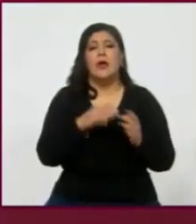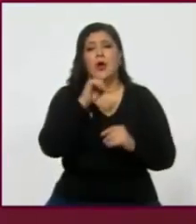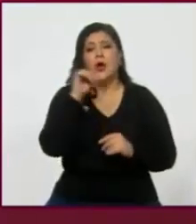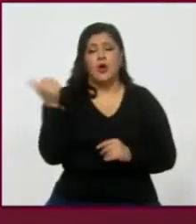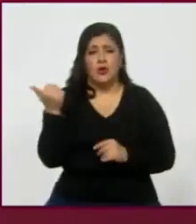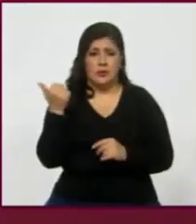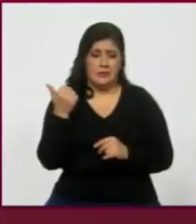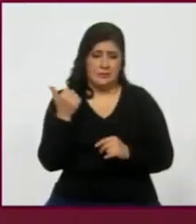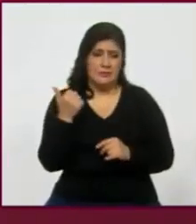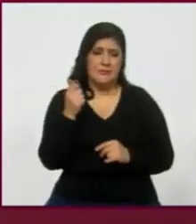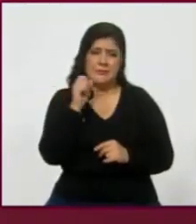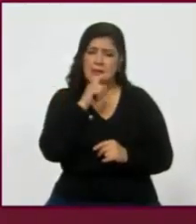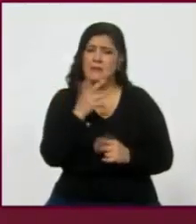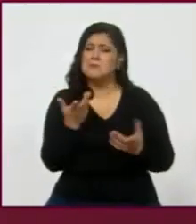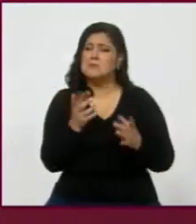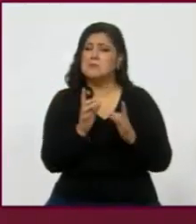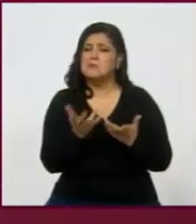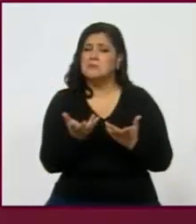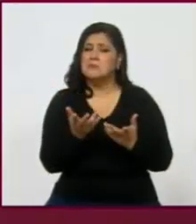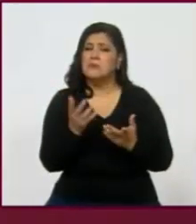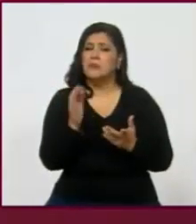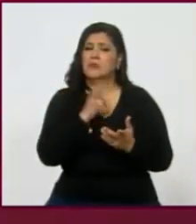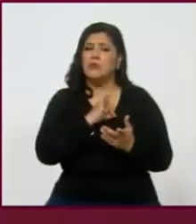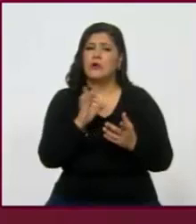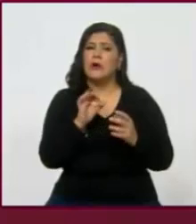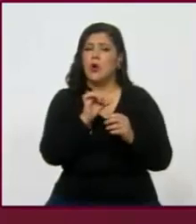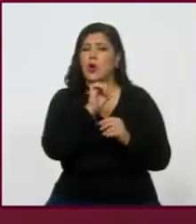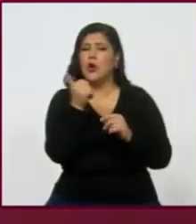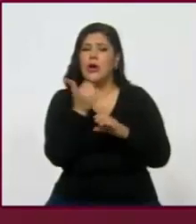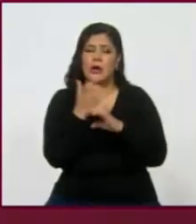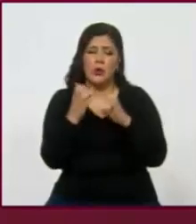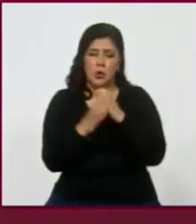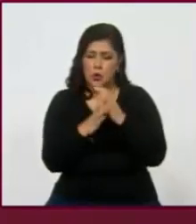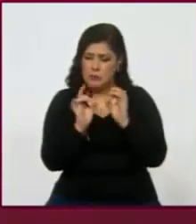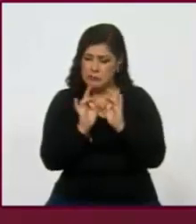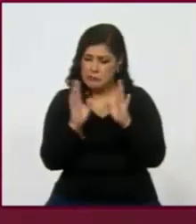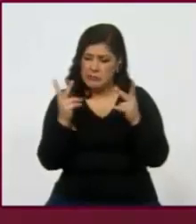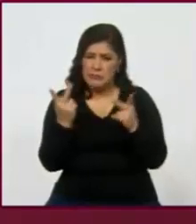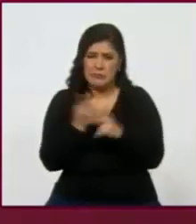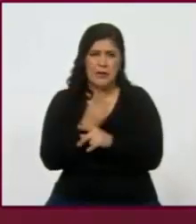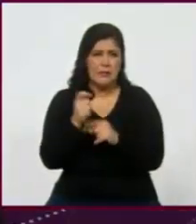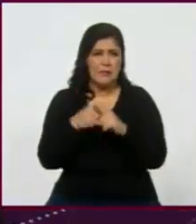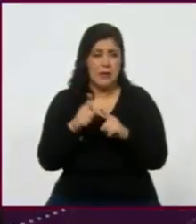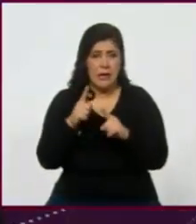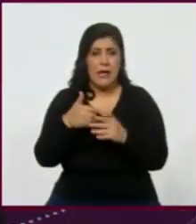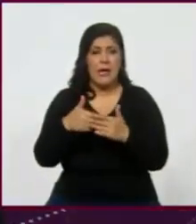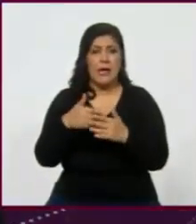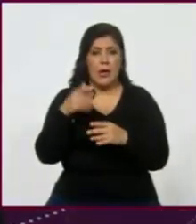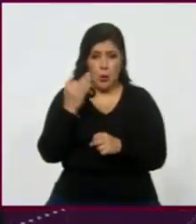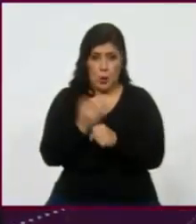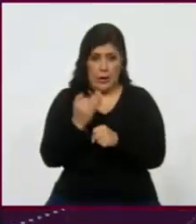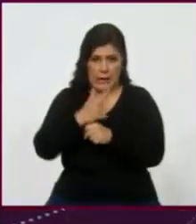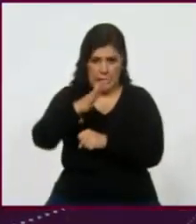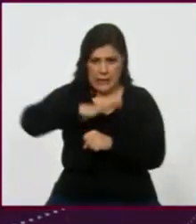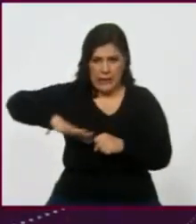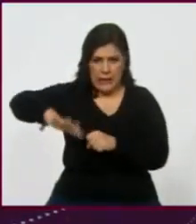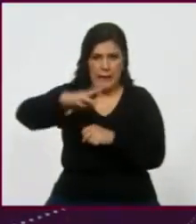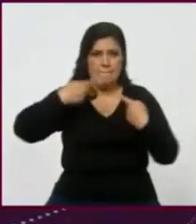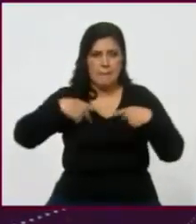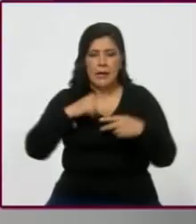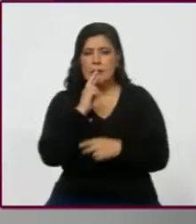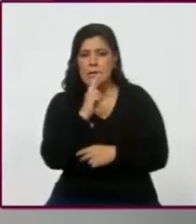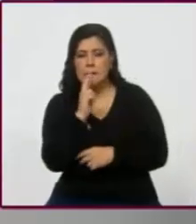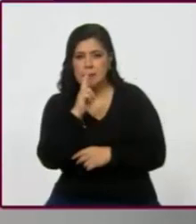¿qué pudo haber hecho también diferente las cosas? Que la gente sí respondió con genuinamente lo que le